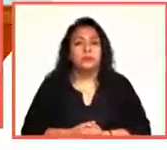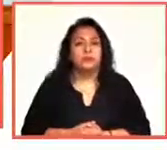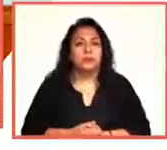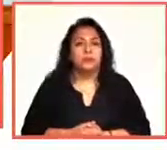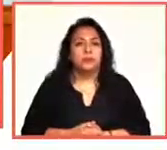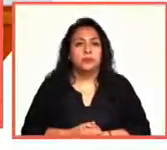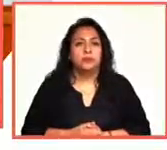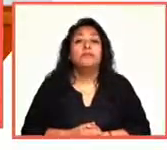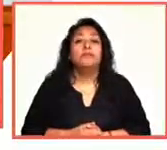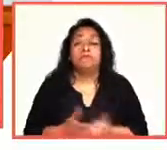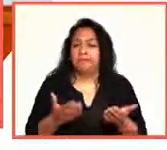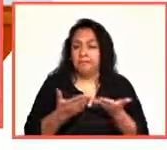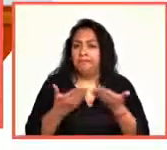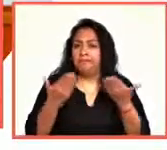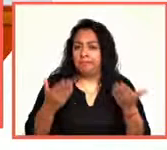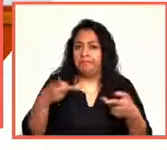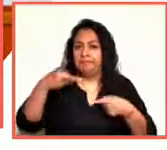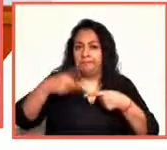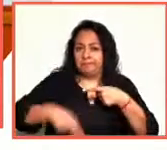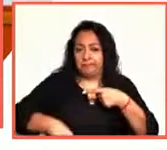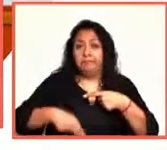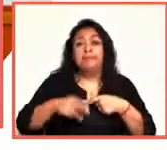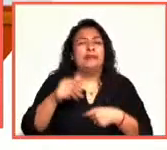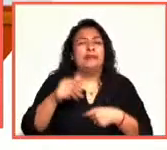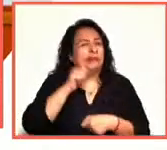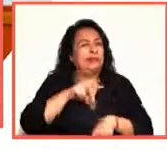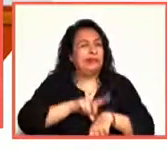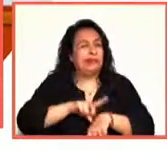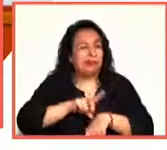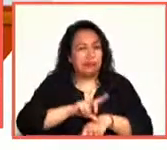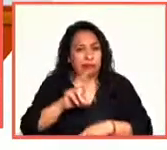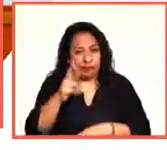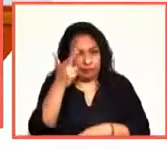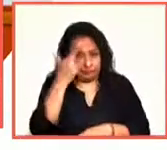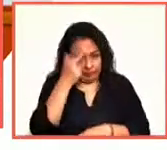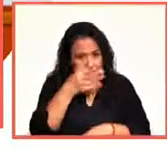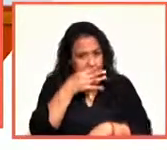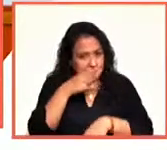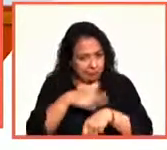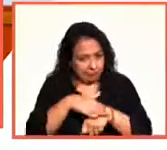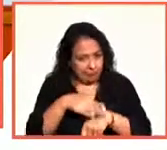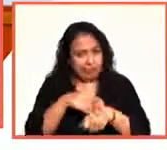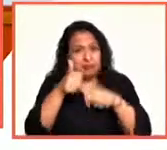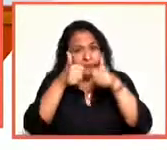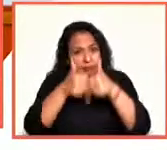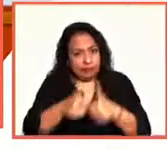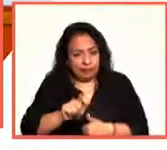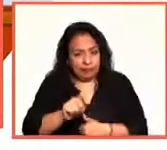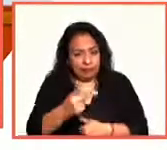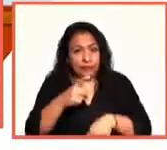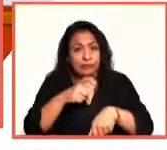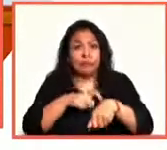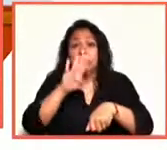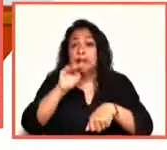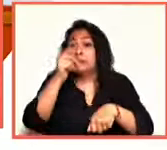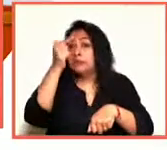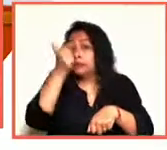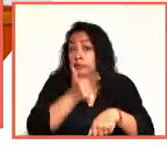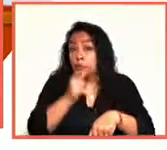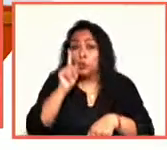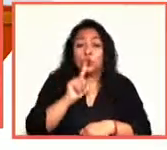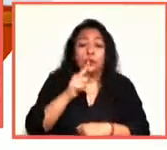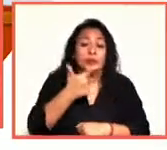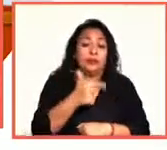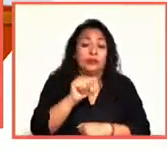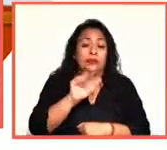Es momento de hacer una pausa y como todos los días, les recordamos seguir en Sintonía de Canal 22 a las 9 de la noche. Gaby Tlaseca